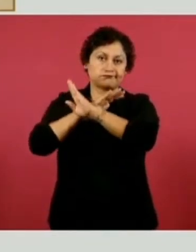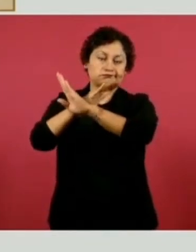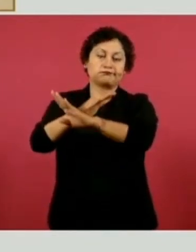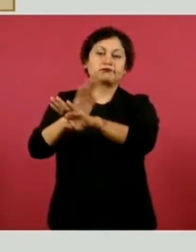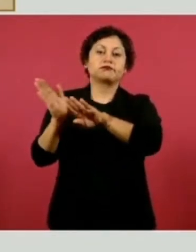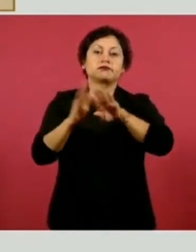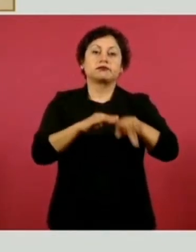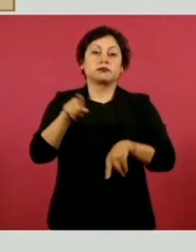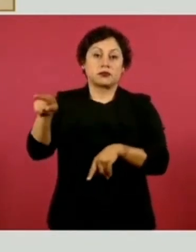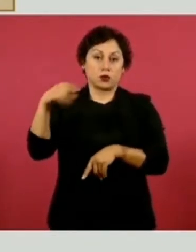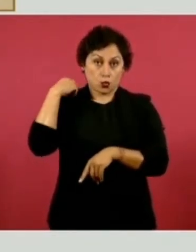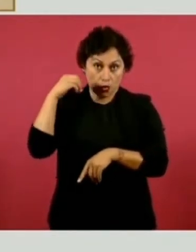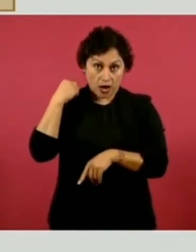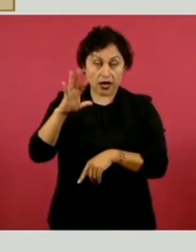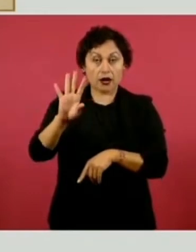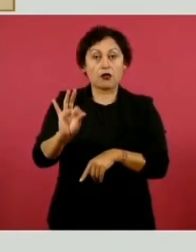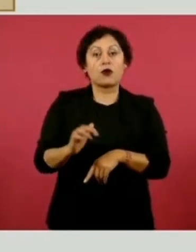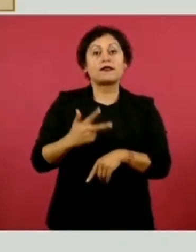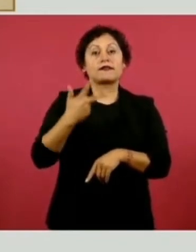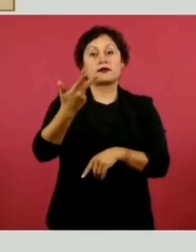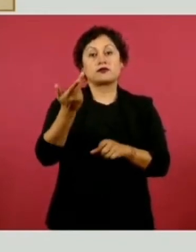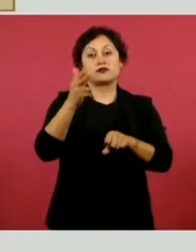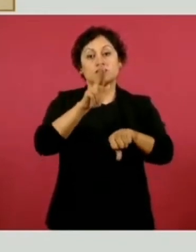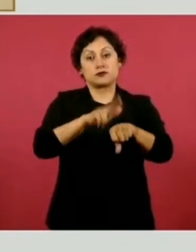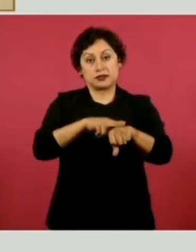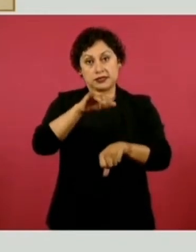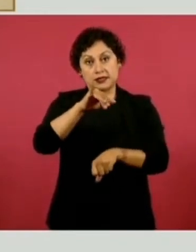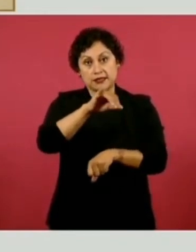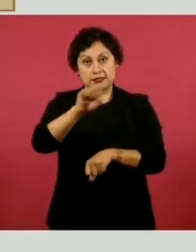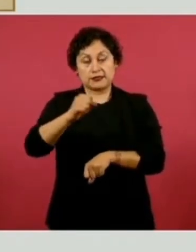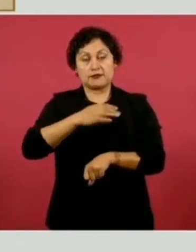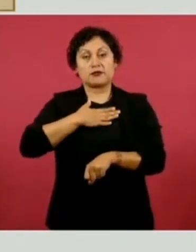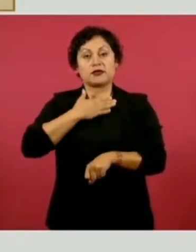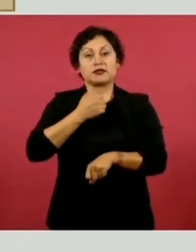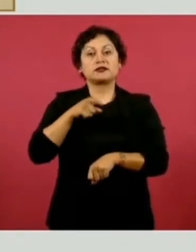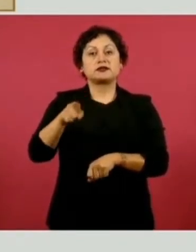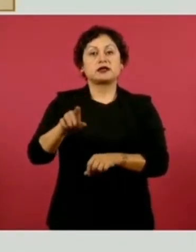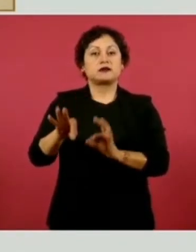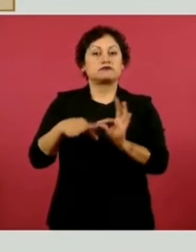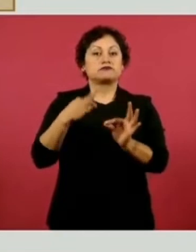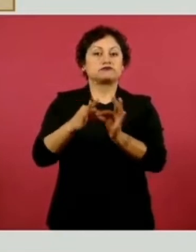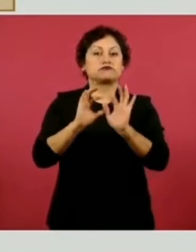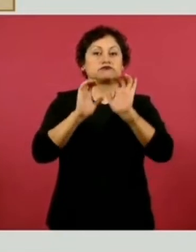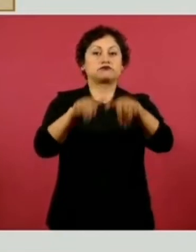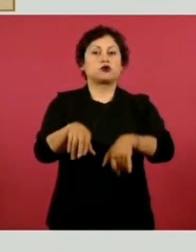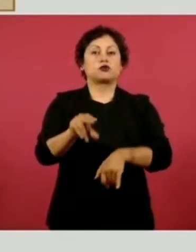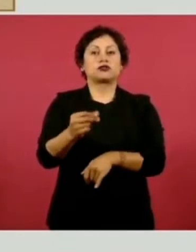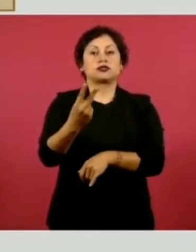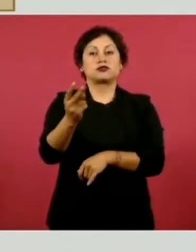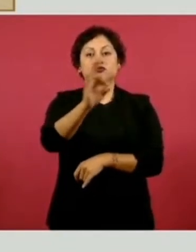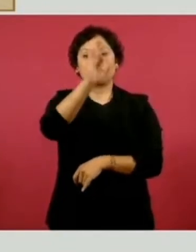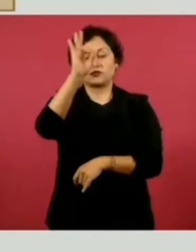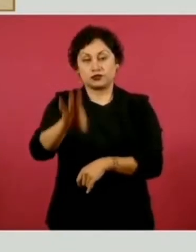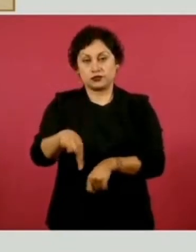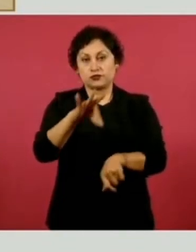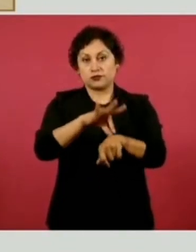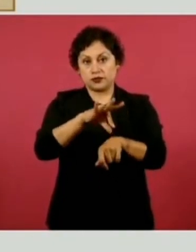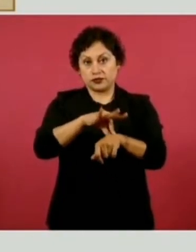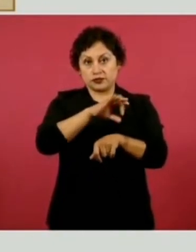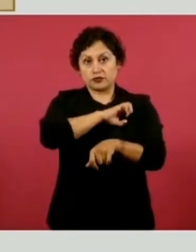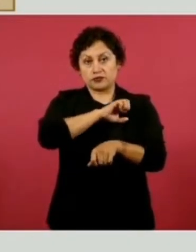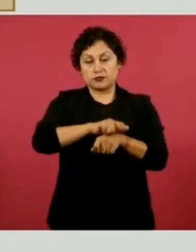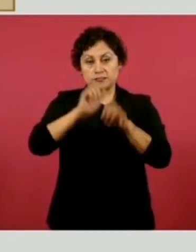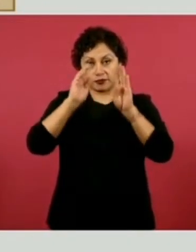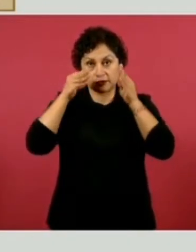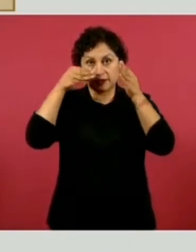Oaxaca son 48 los hospitales INSS Bienestar, ya tenemos 82 por ciento de las contrataciones de médicos especialistas,